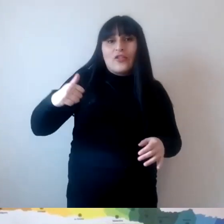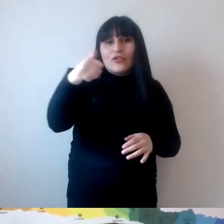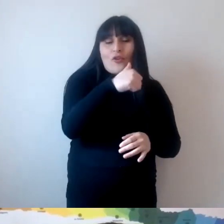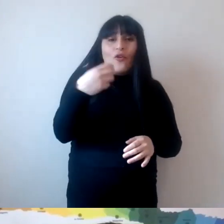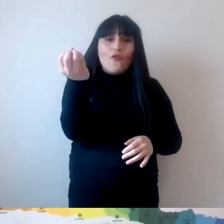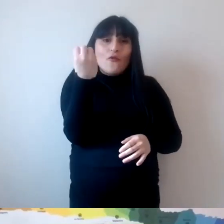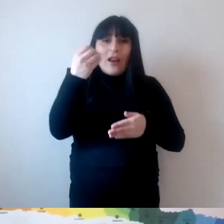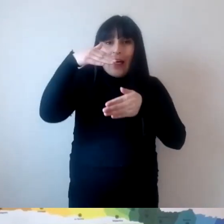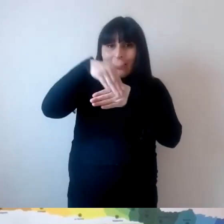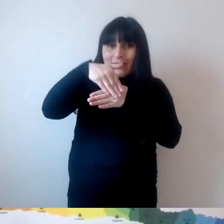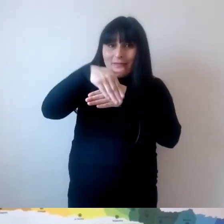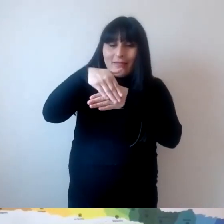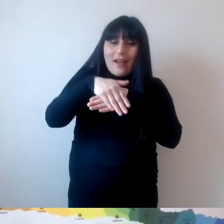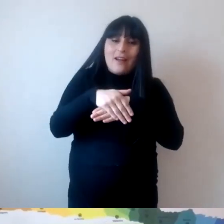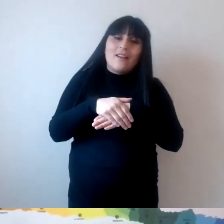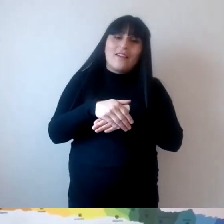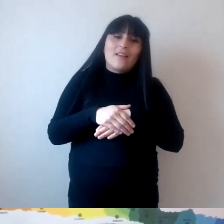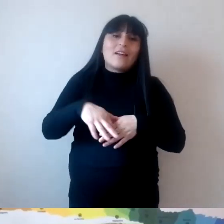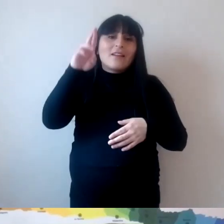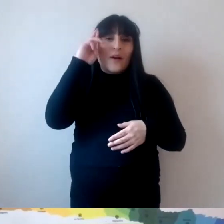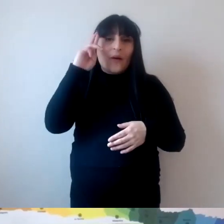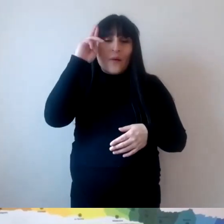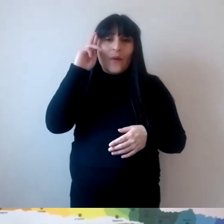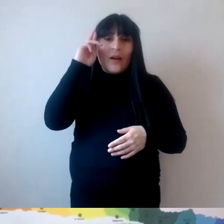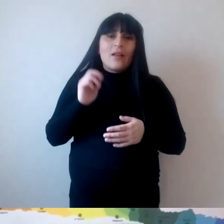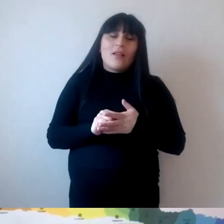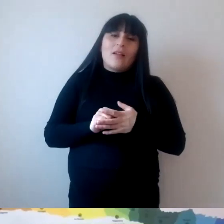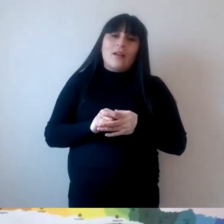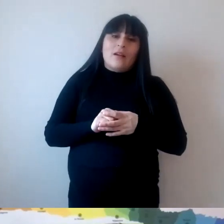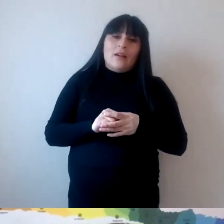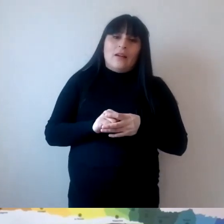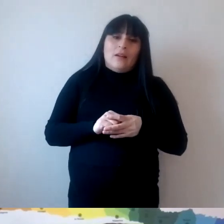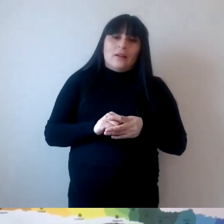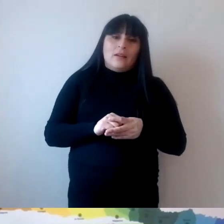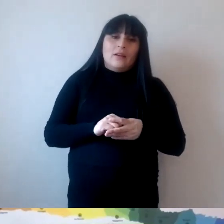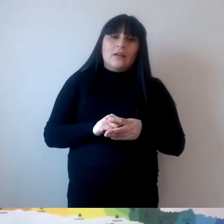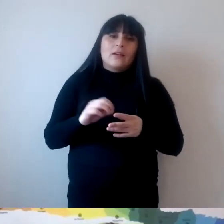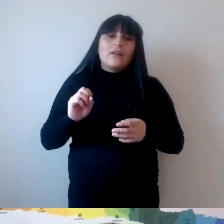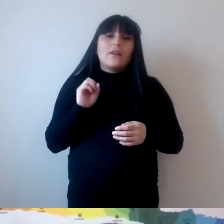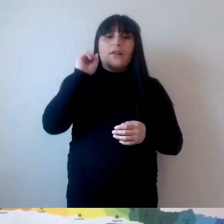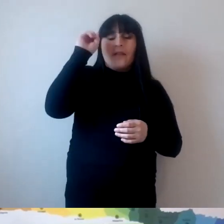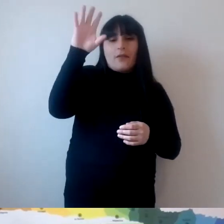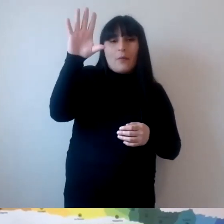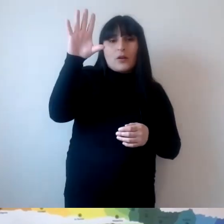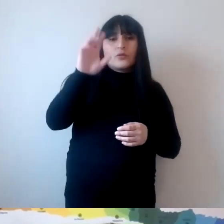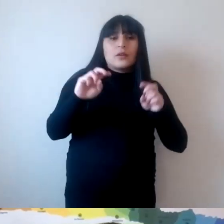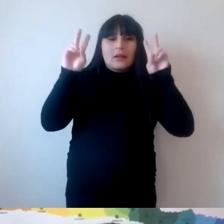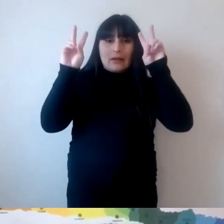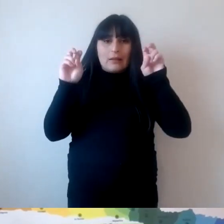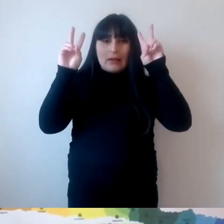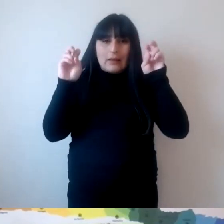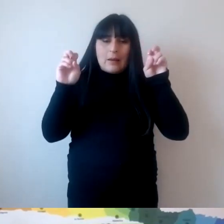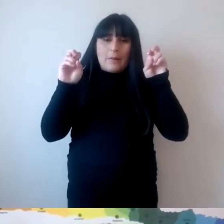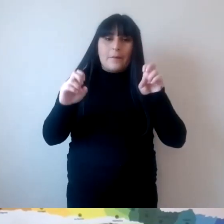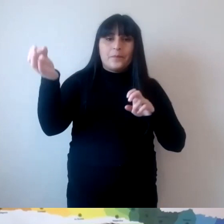recuerden además que en la página isec.mineduc.cl vamos a subir contenidos del congreso y podrán también volver a